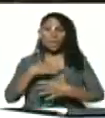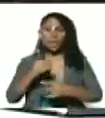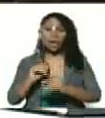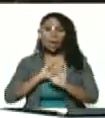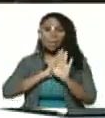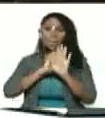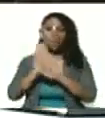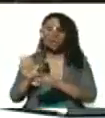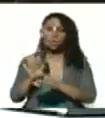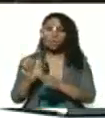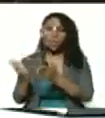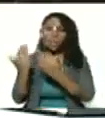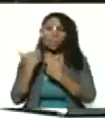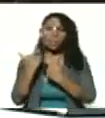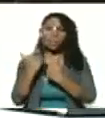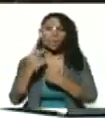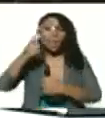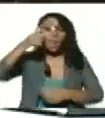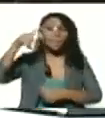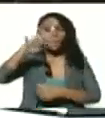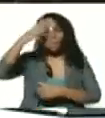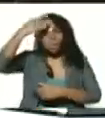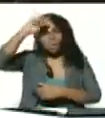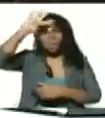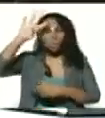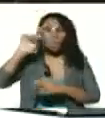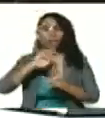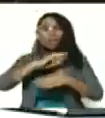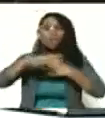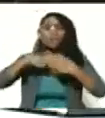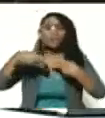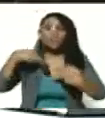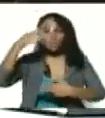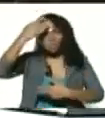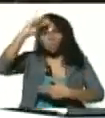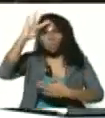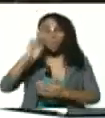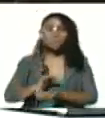apoyo por el pueblo de Cuba, por la revolución cubana.